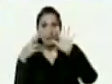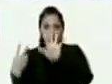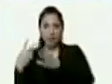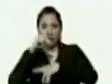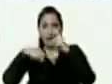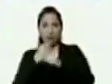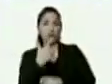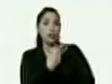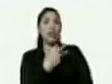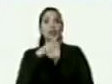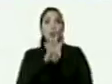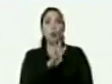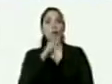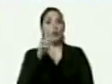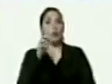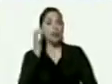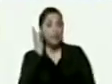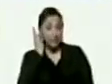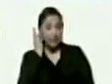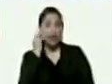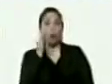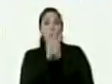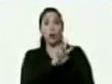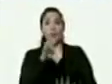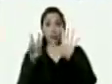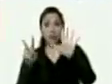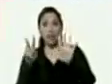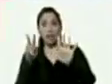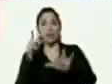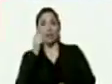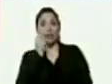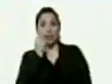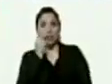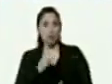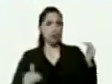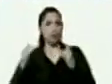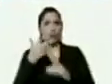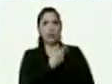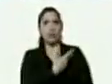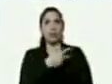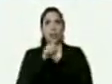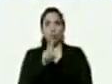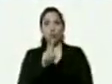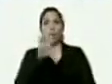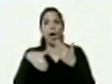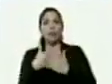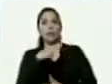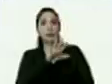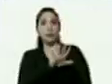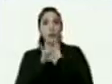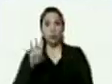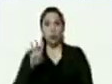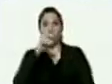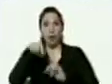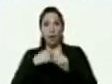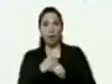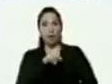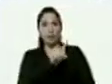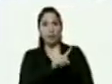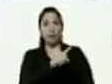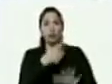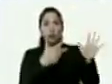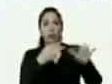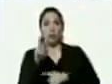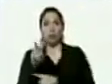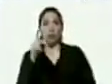34 niñas y tenemos 47 niños en la edad adulta de 31 a 54 años tenemos 182 mujeres